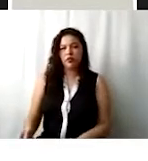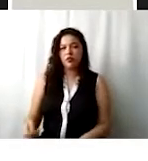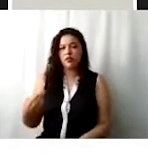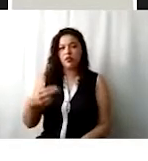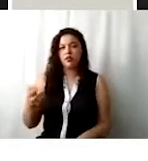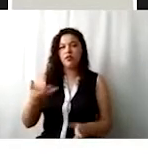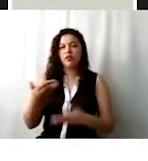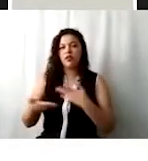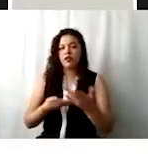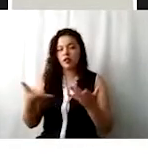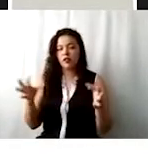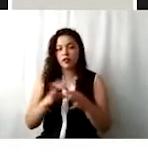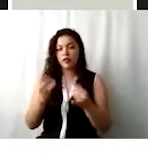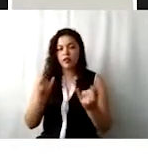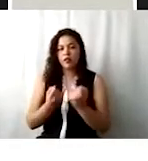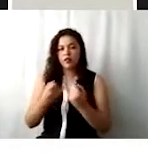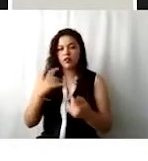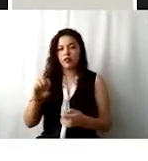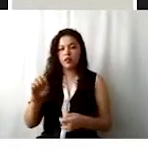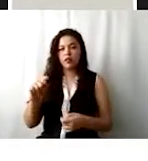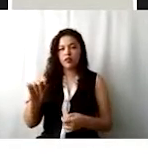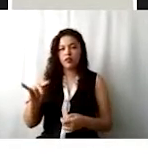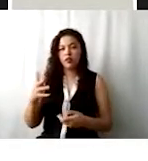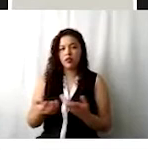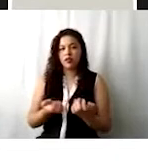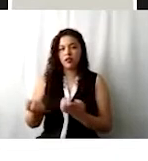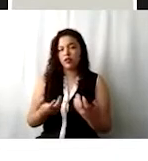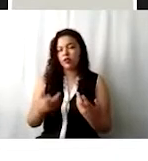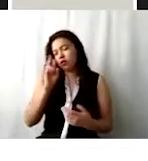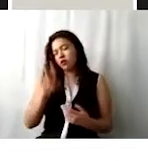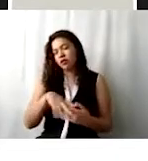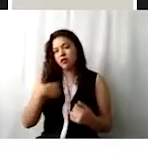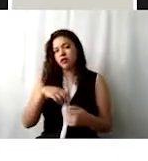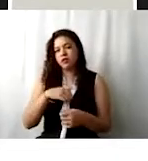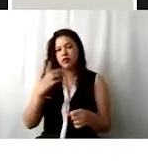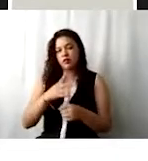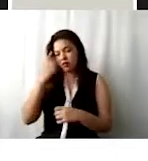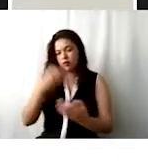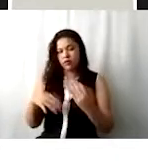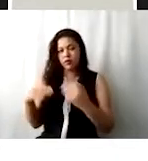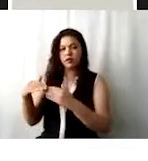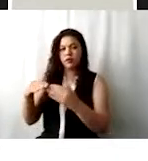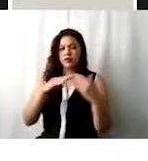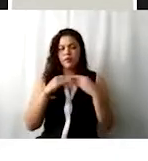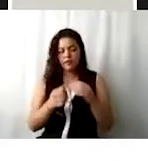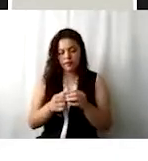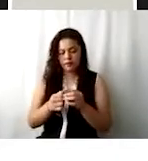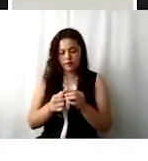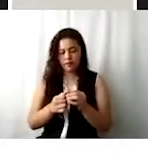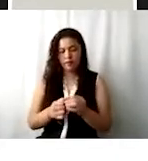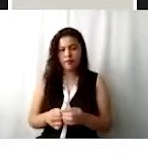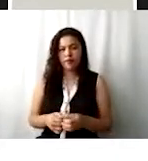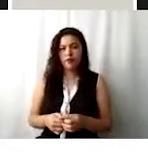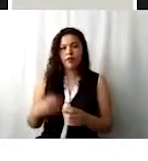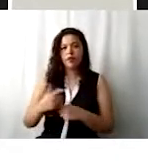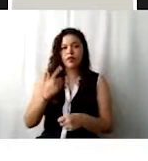Ahorita vamos a ir al ejercicio en el EBT y se van a dar cuenta por qué hablamos de homologar los servicios. Vamos a identificar